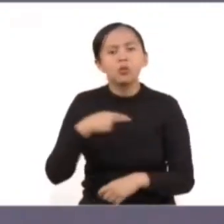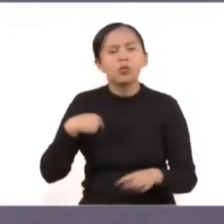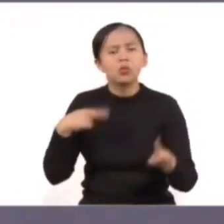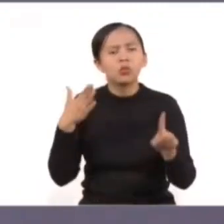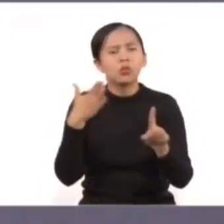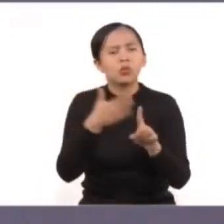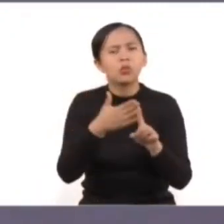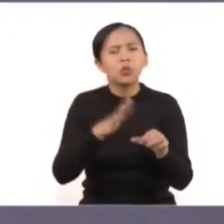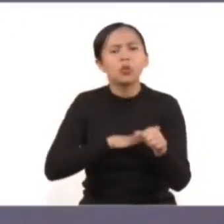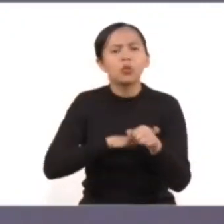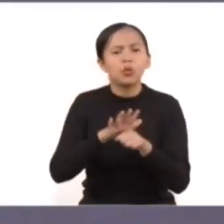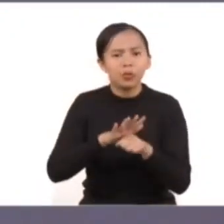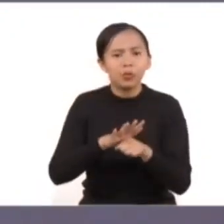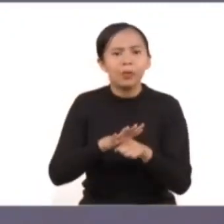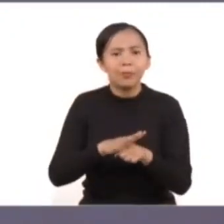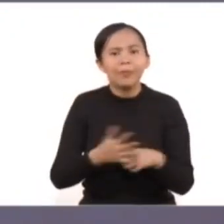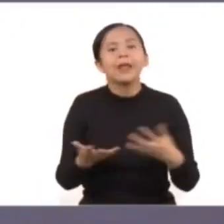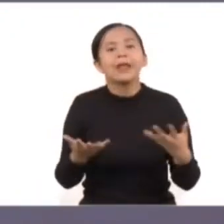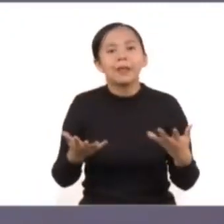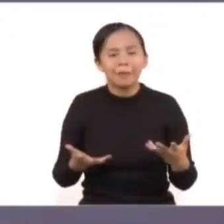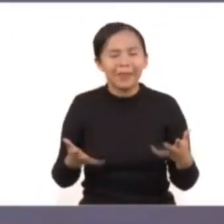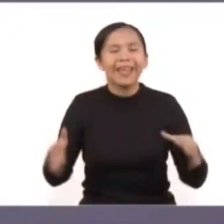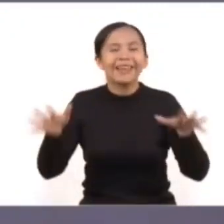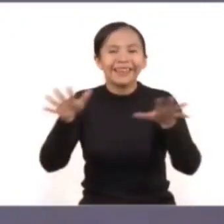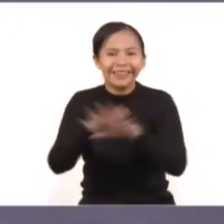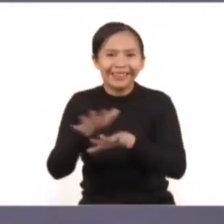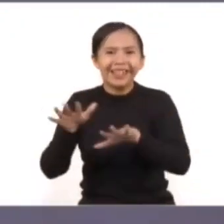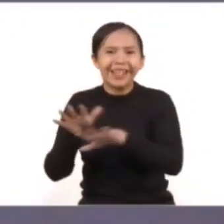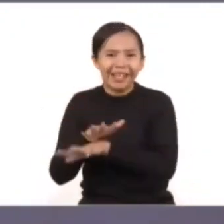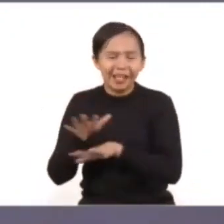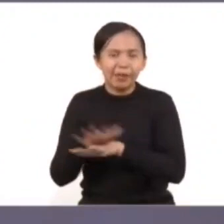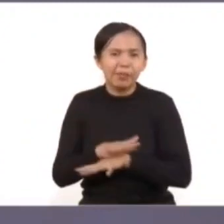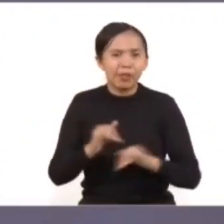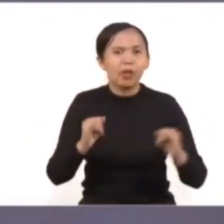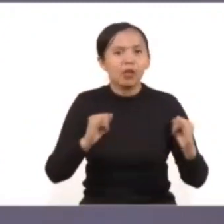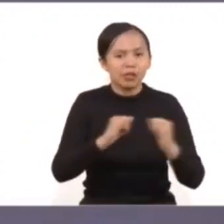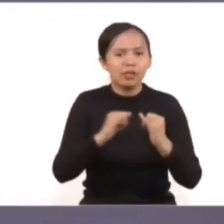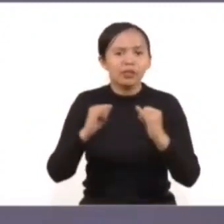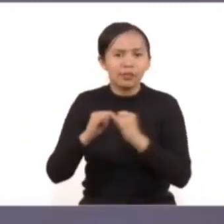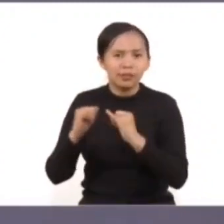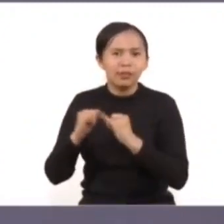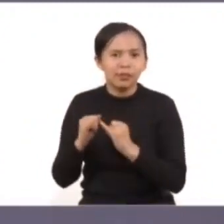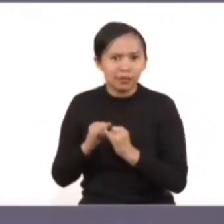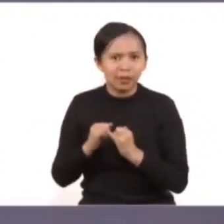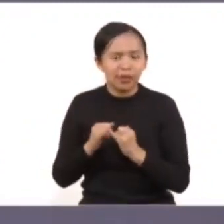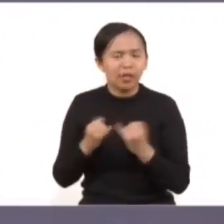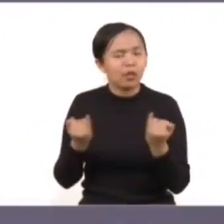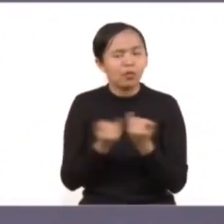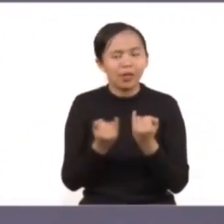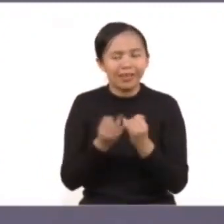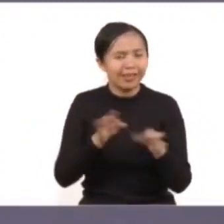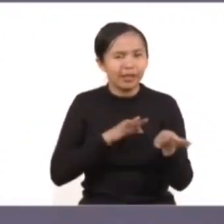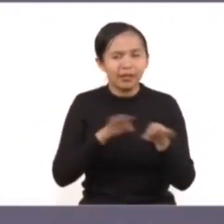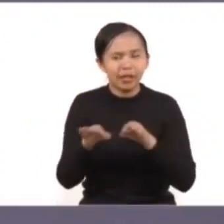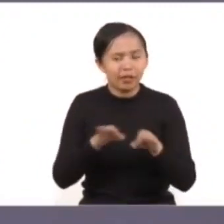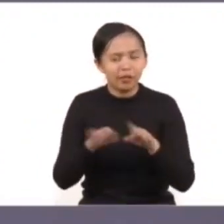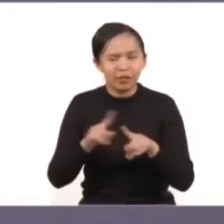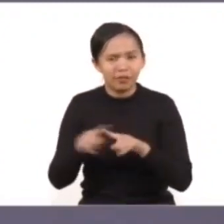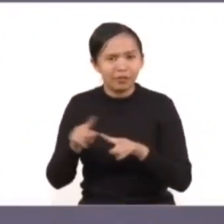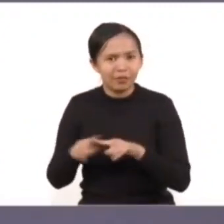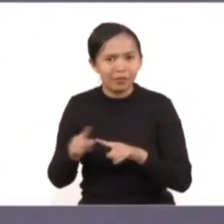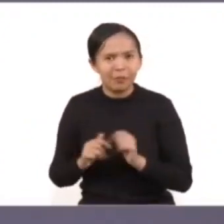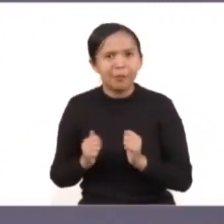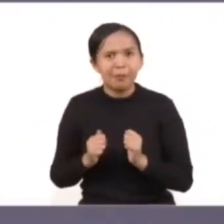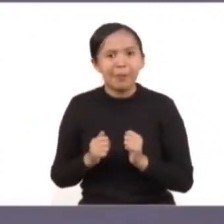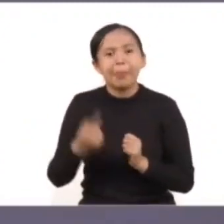recursos y voluntades para transformar nuestras instituciones y nuestras formas de trabajo para